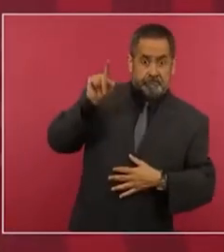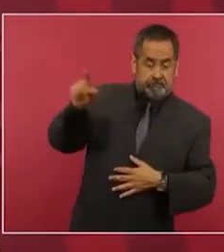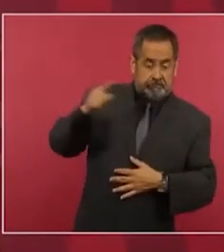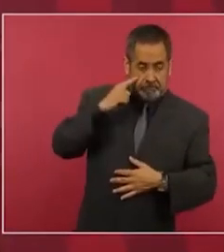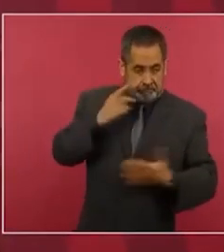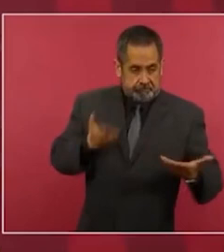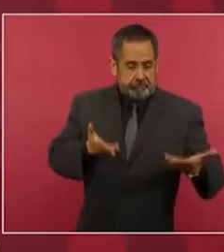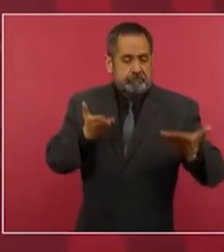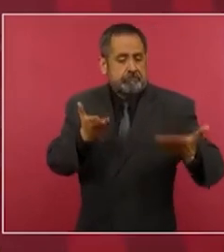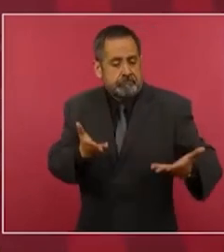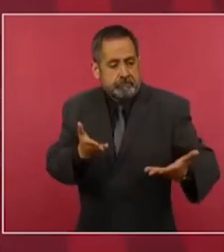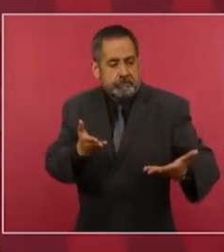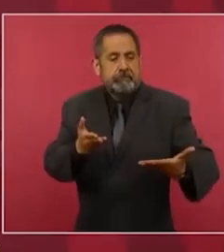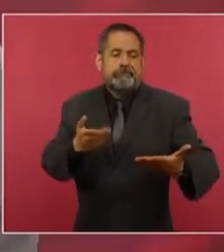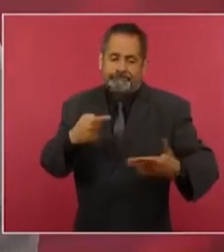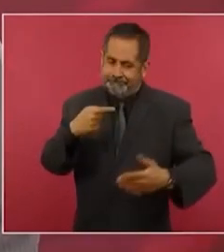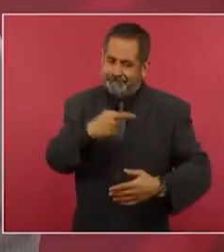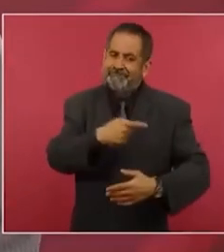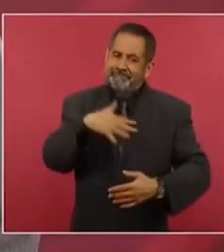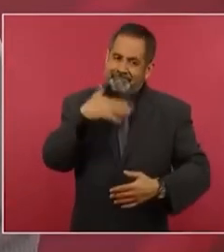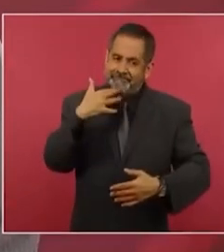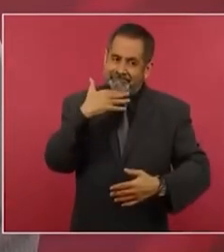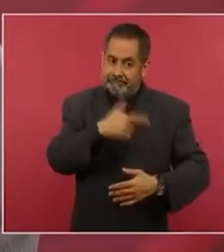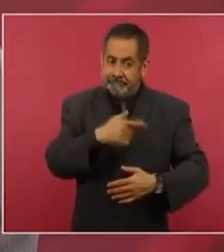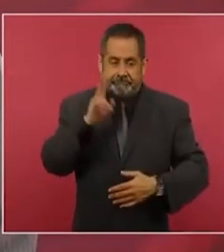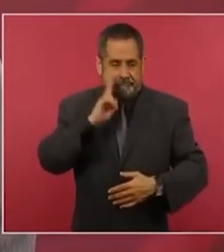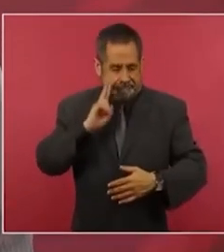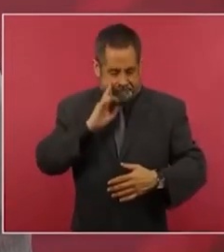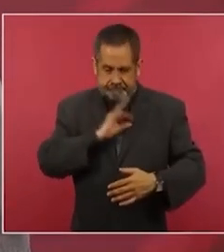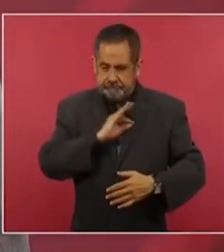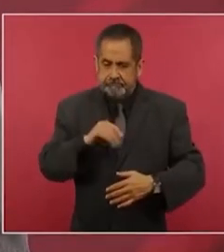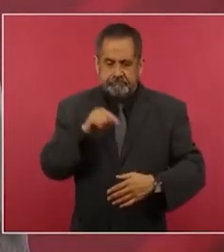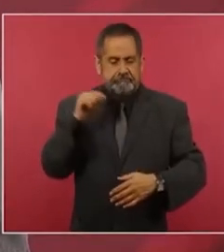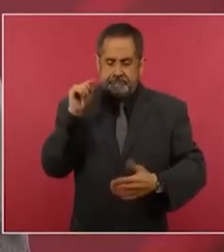vamos a tratar el tema